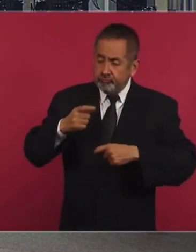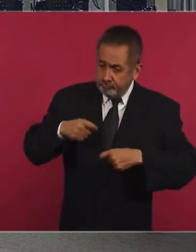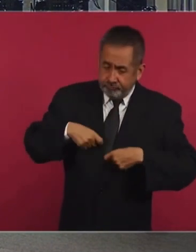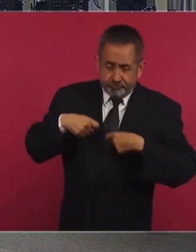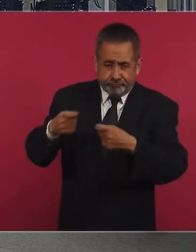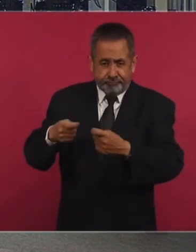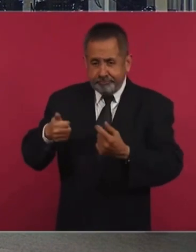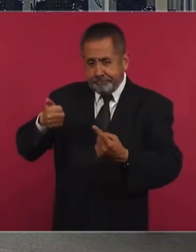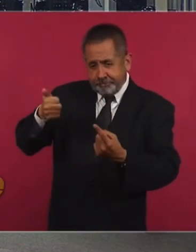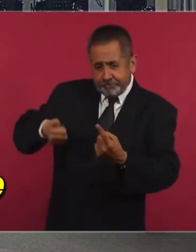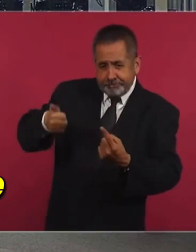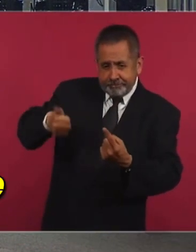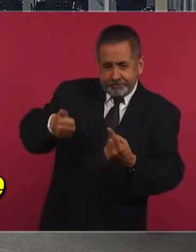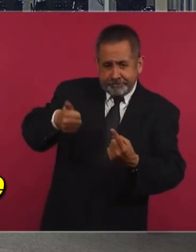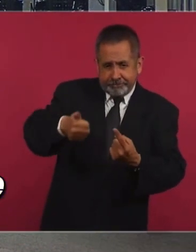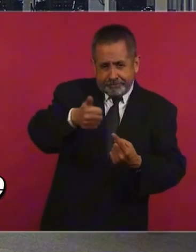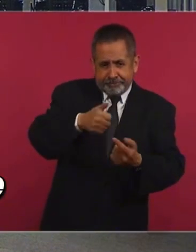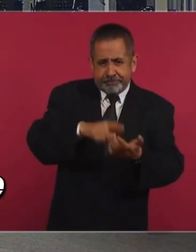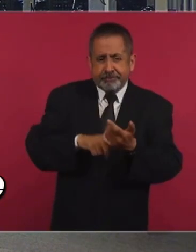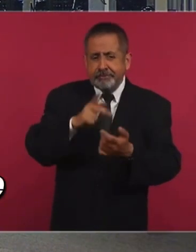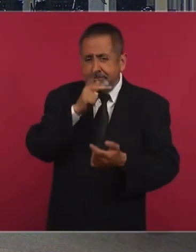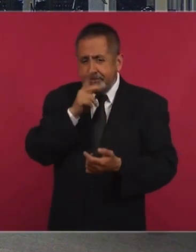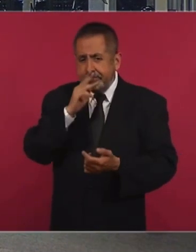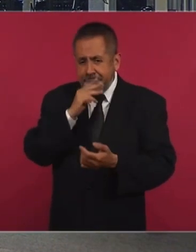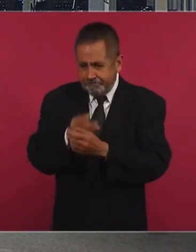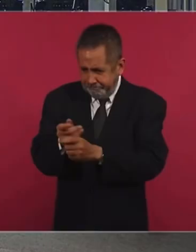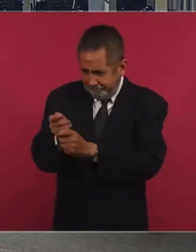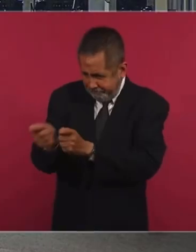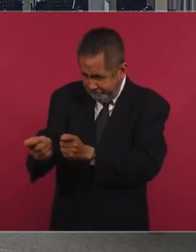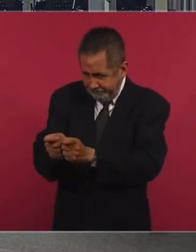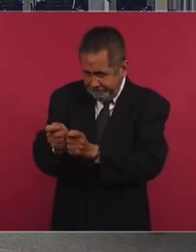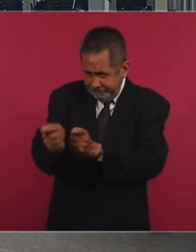a cada padre, a cada madre el informe